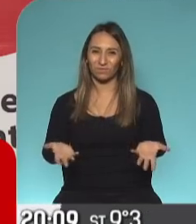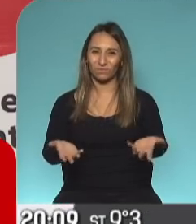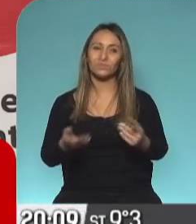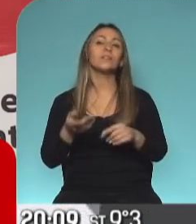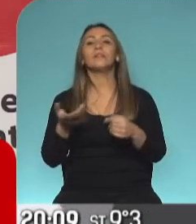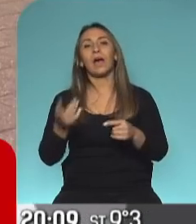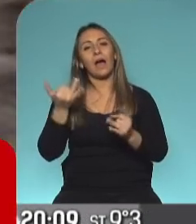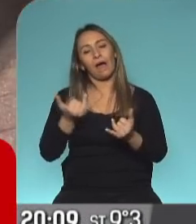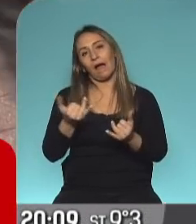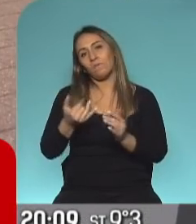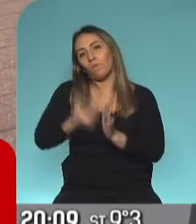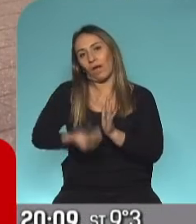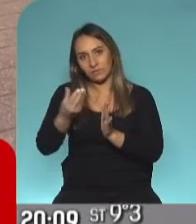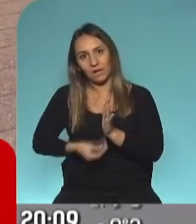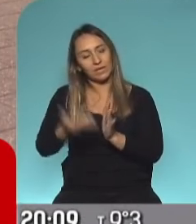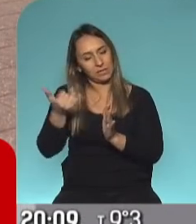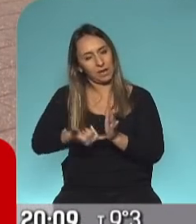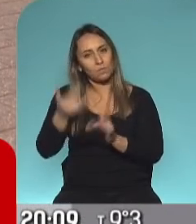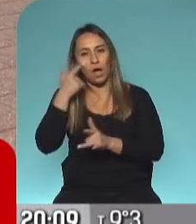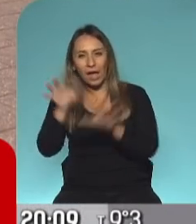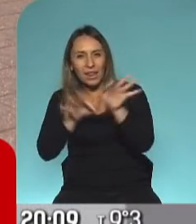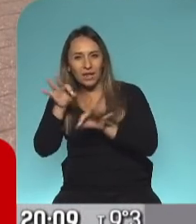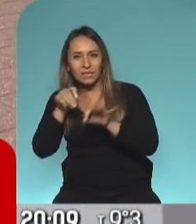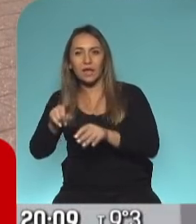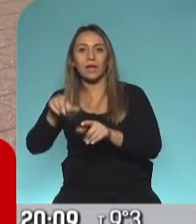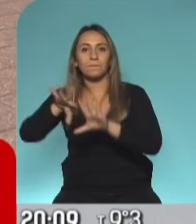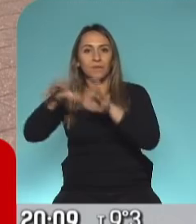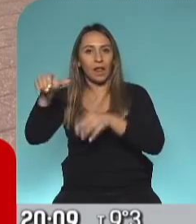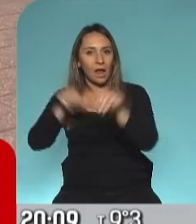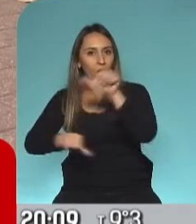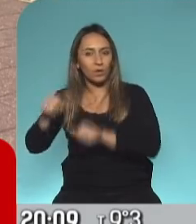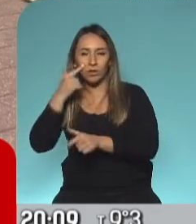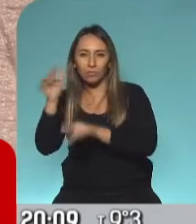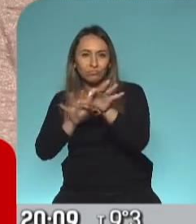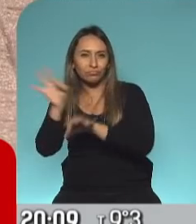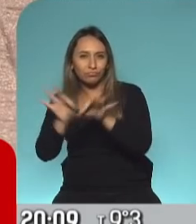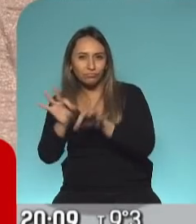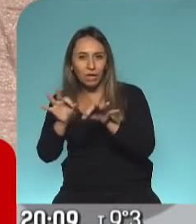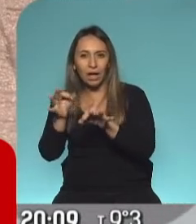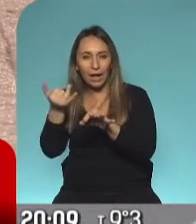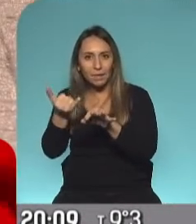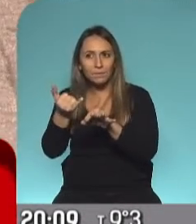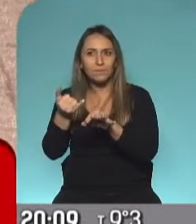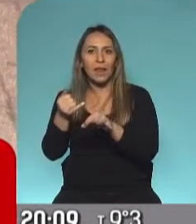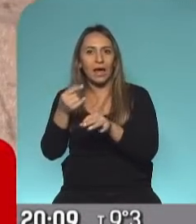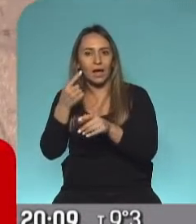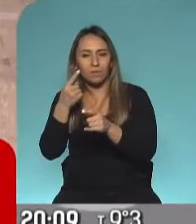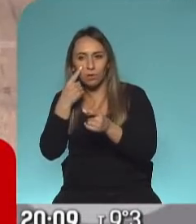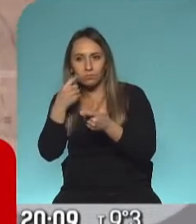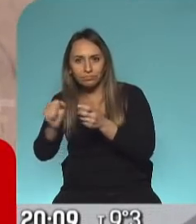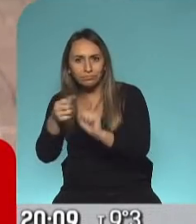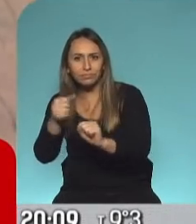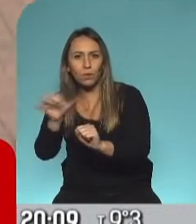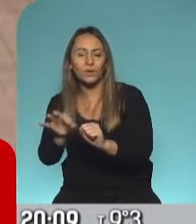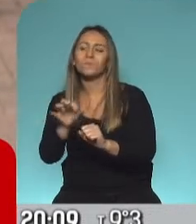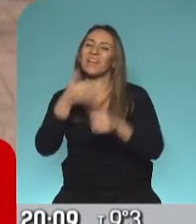margen de error de los estudios de laboratorio que se hacen para detectar el virus. O sea que todavía estamos en una